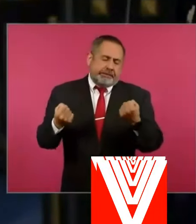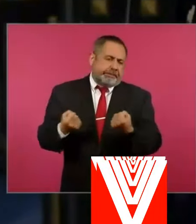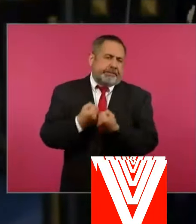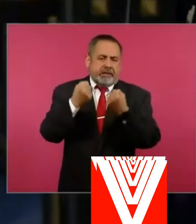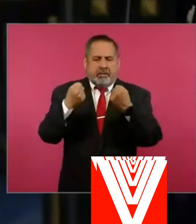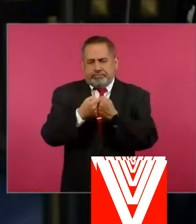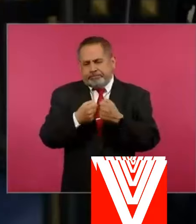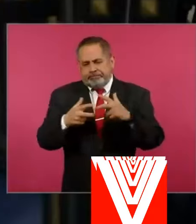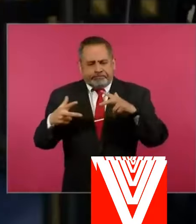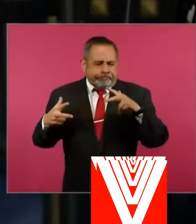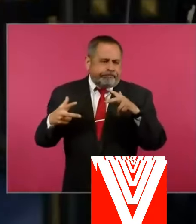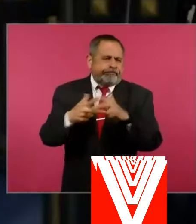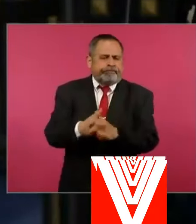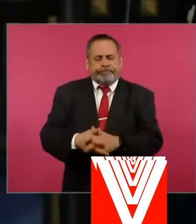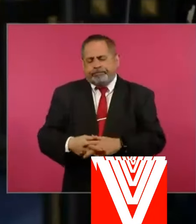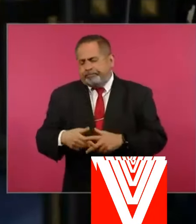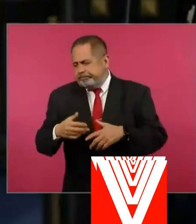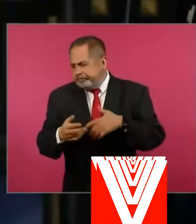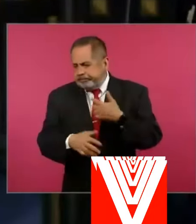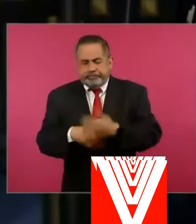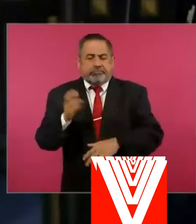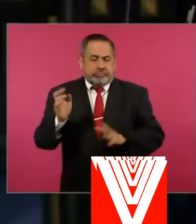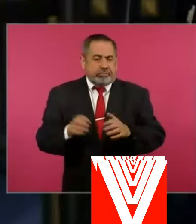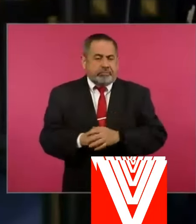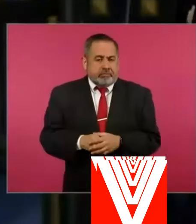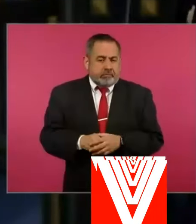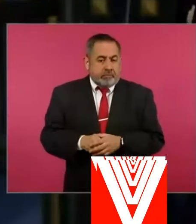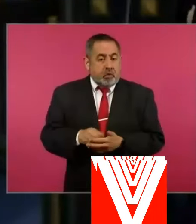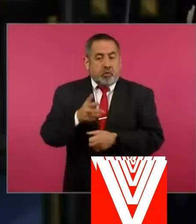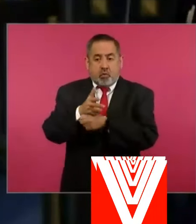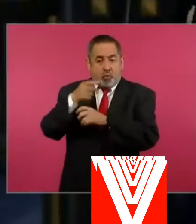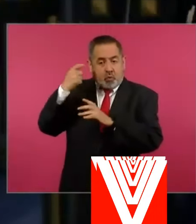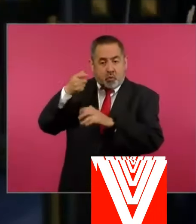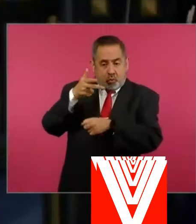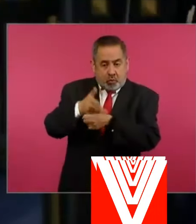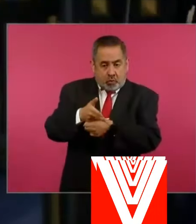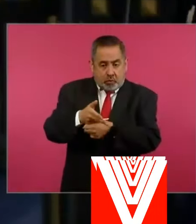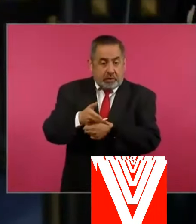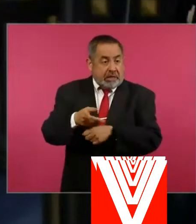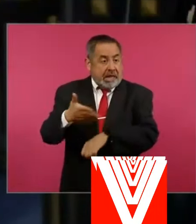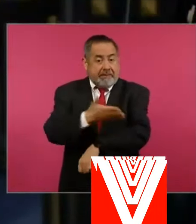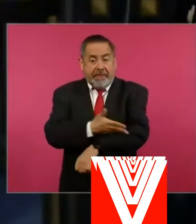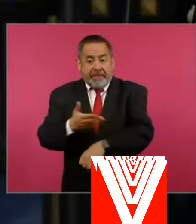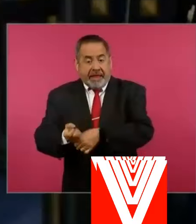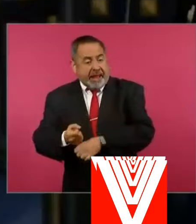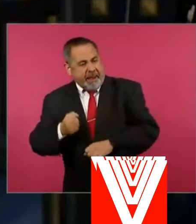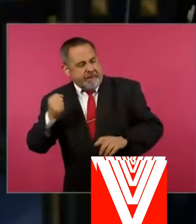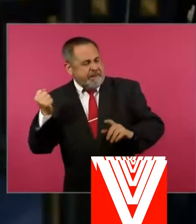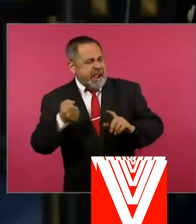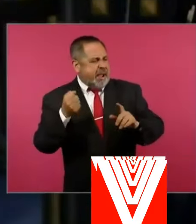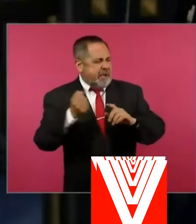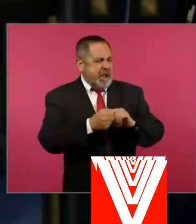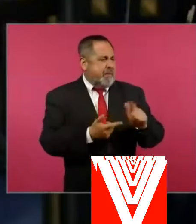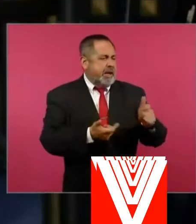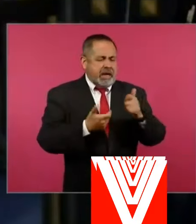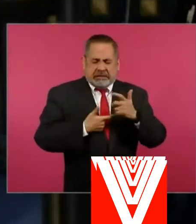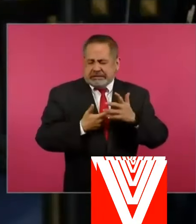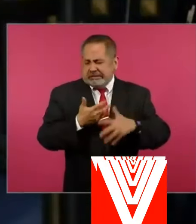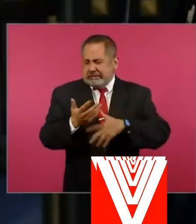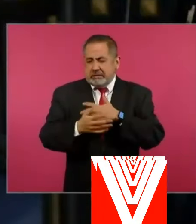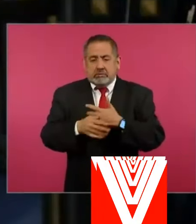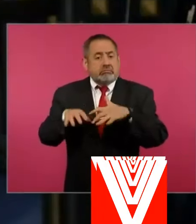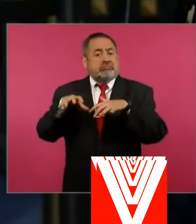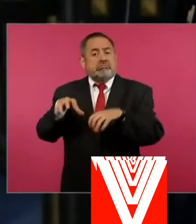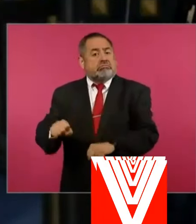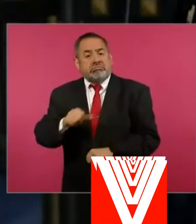público a tablazos y está el sujeto grabado ahí en video y el que agarra tablazos y está cobrando piso, nada más no lo